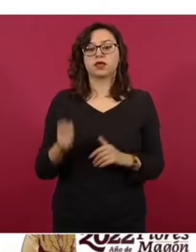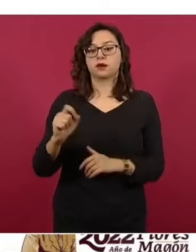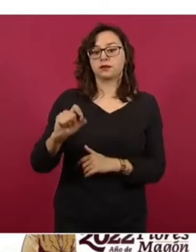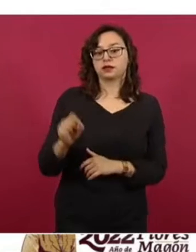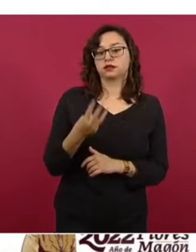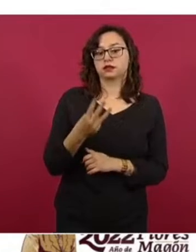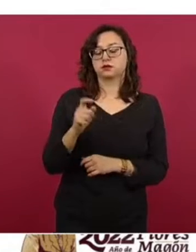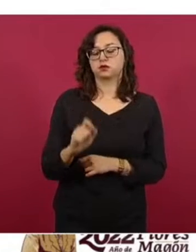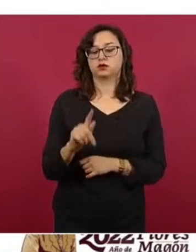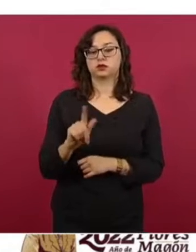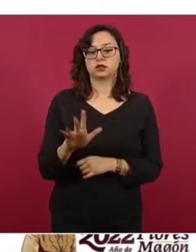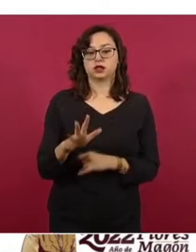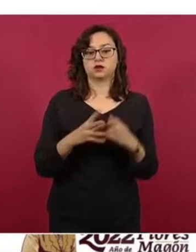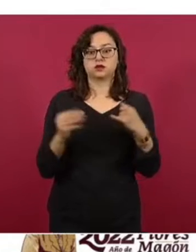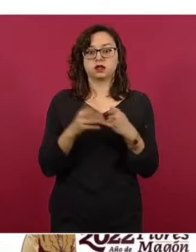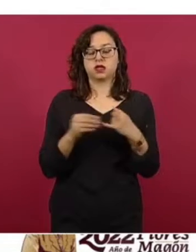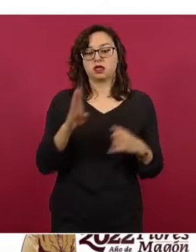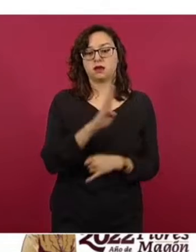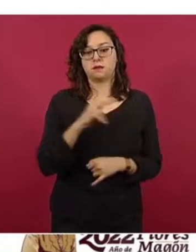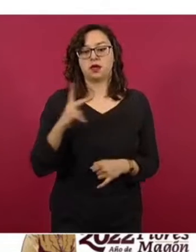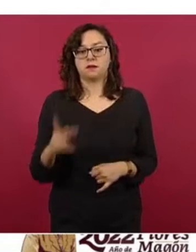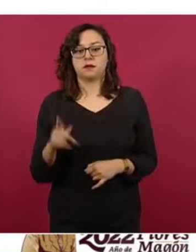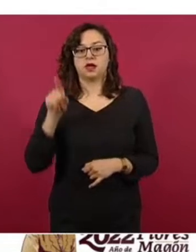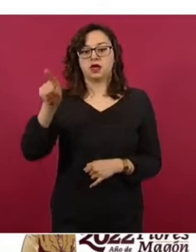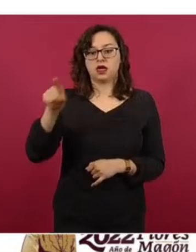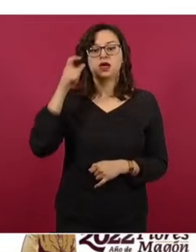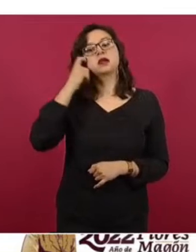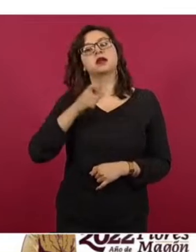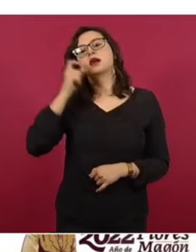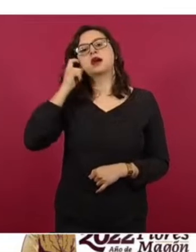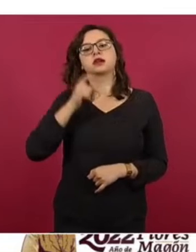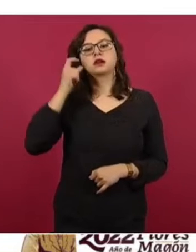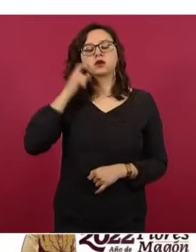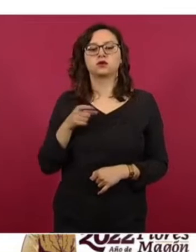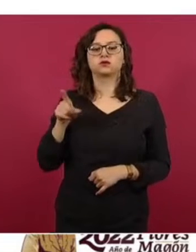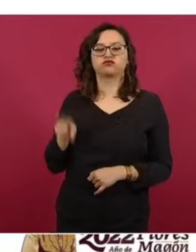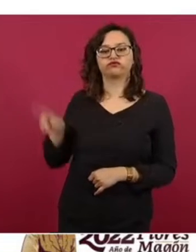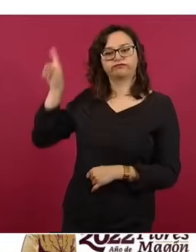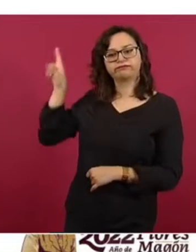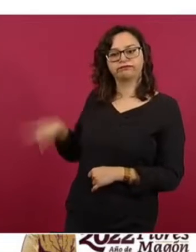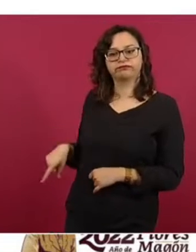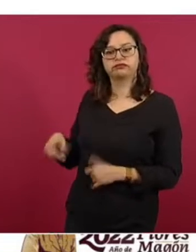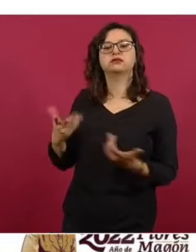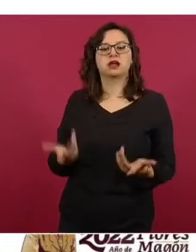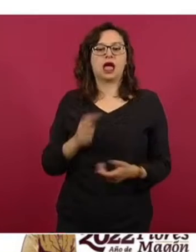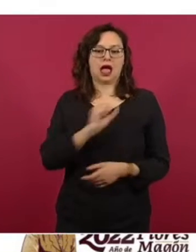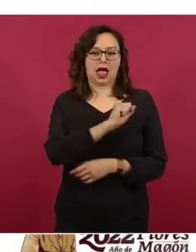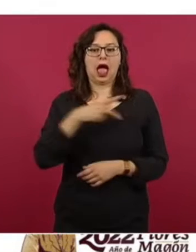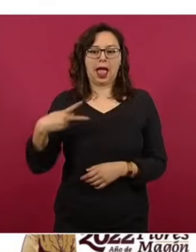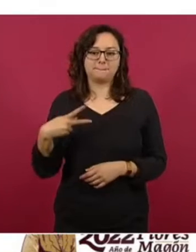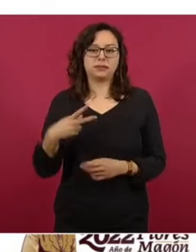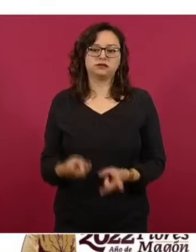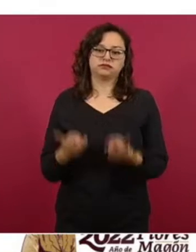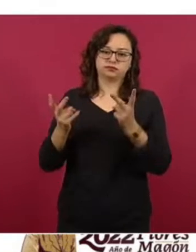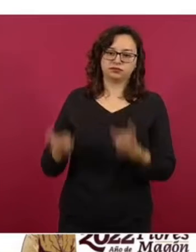pesos con 71 centavos de BP en Chilapa, Guerrero. Esto nos permite en la app, saben que lo pueden hacer